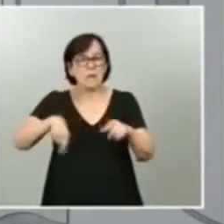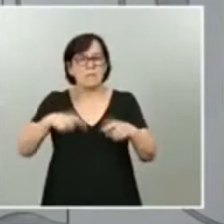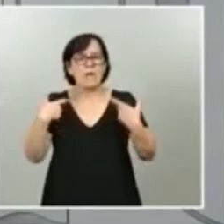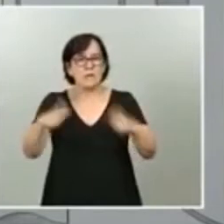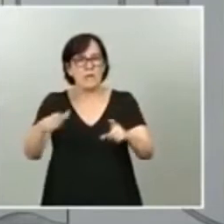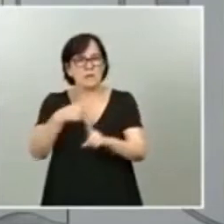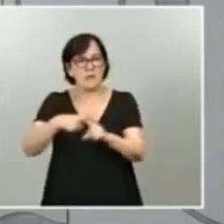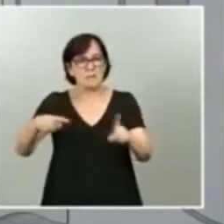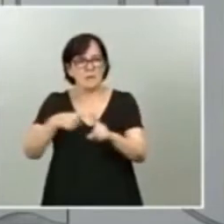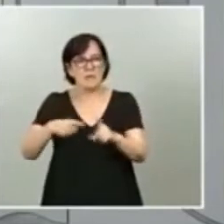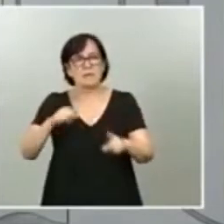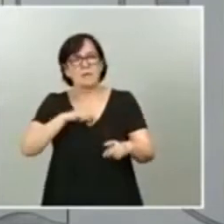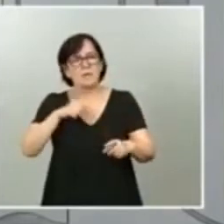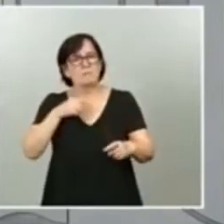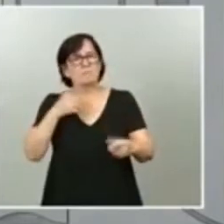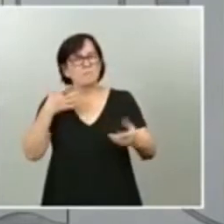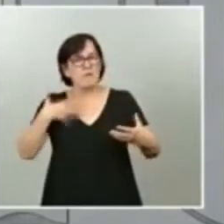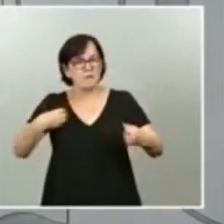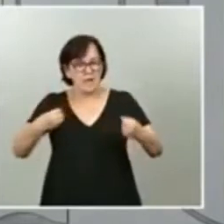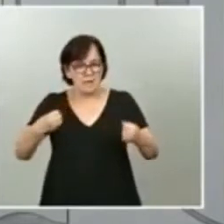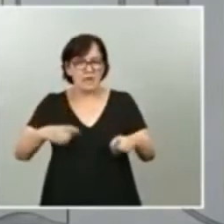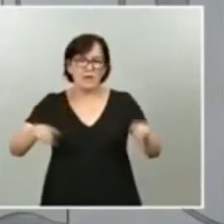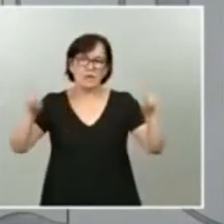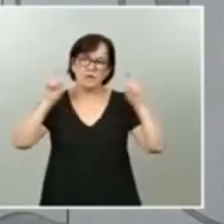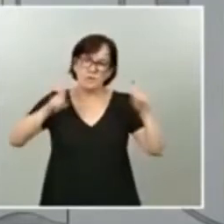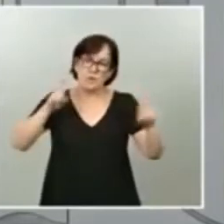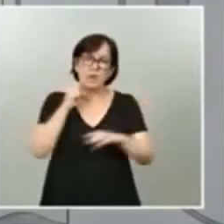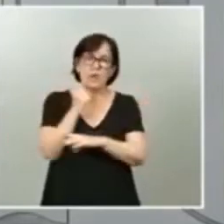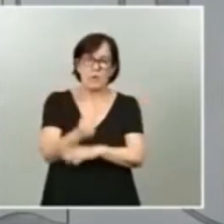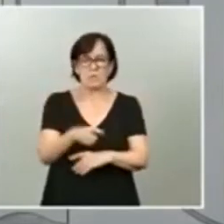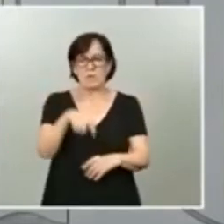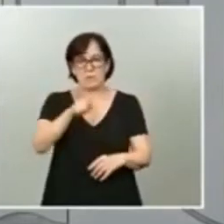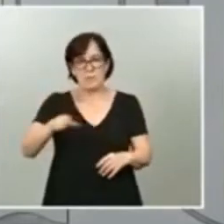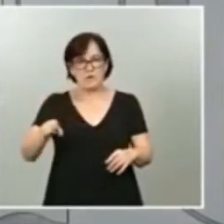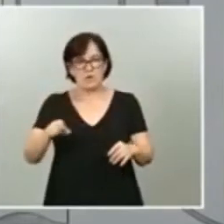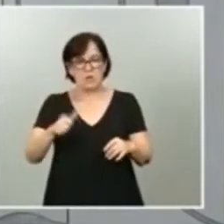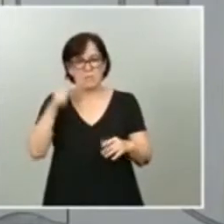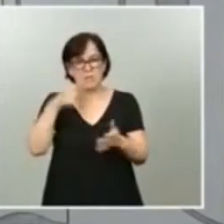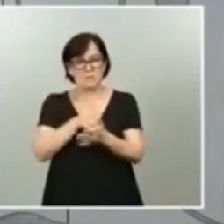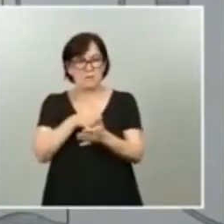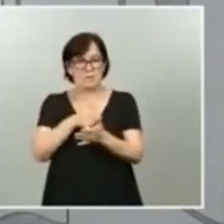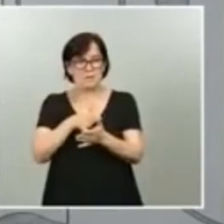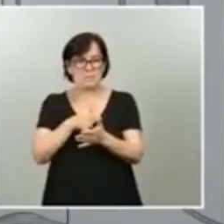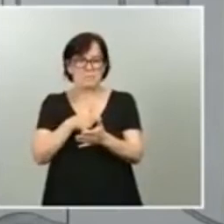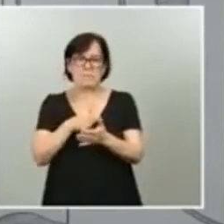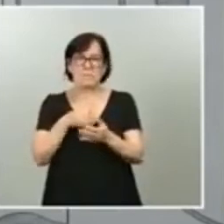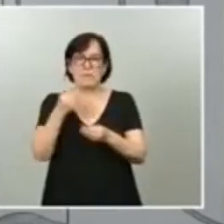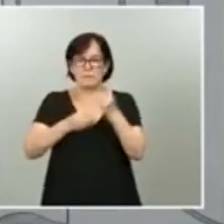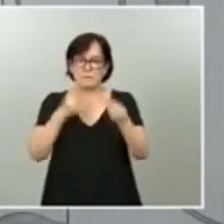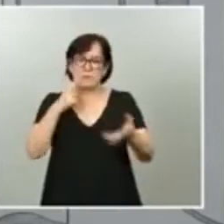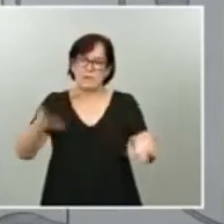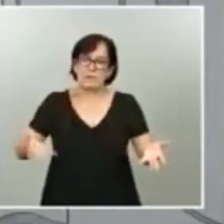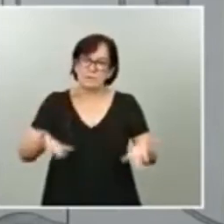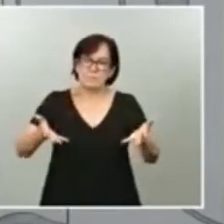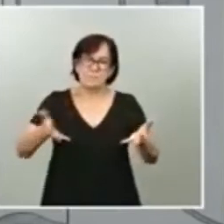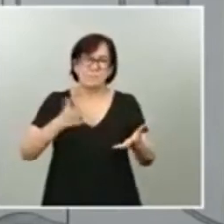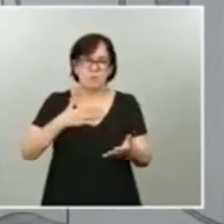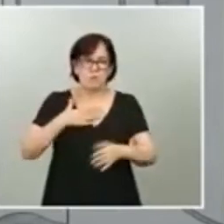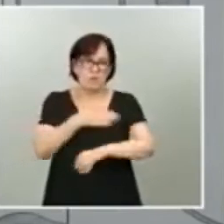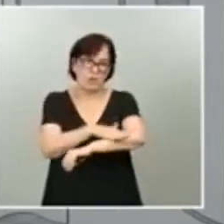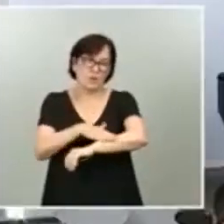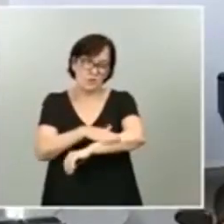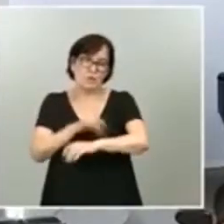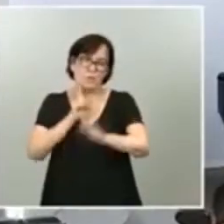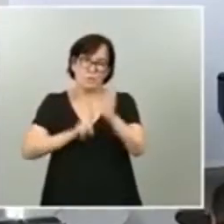una sanidad, de una educación o de un apoyo a las personas vulnerables, como el que estamos impulsando desde este Gobierno progresista.